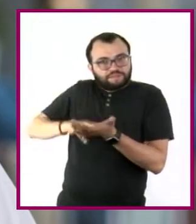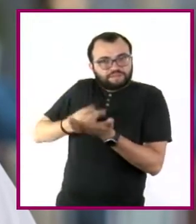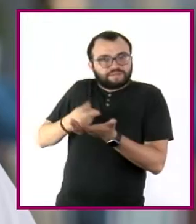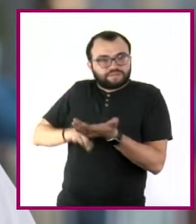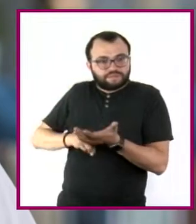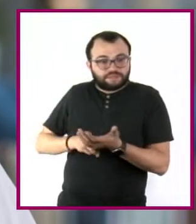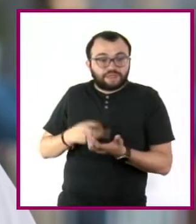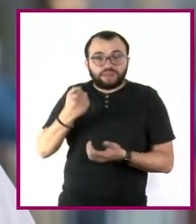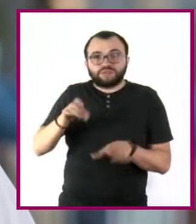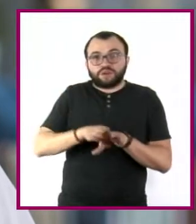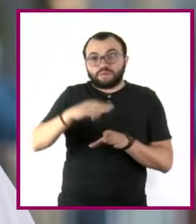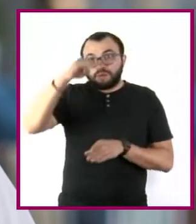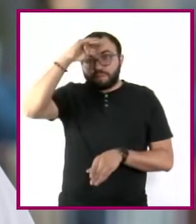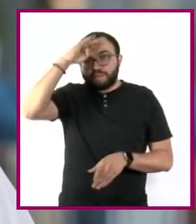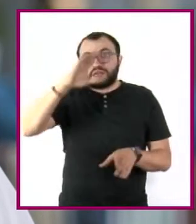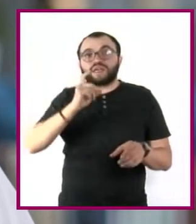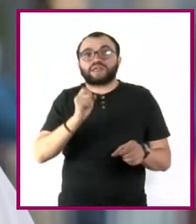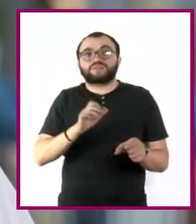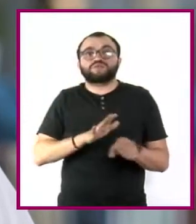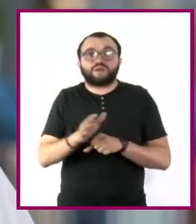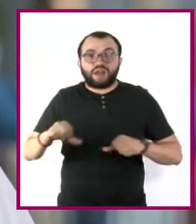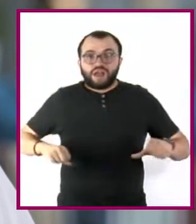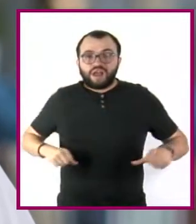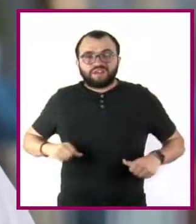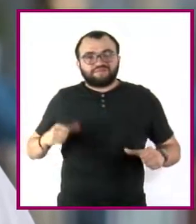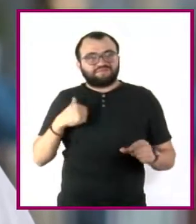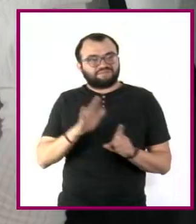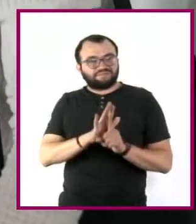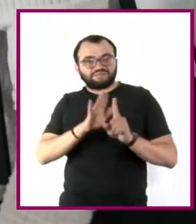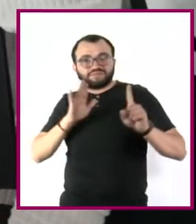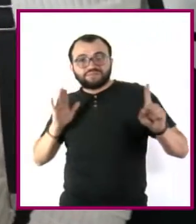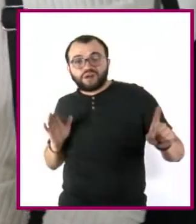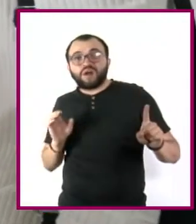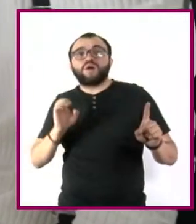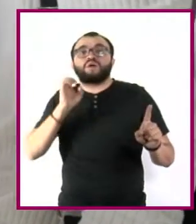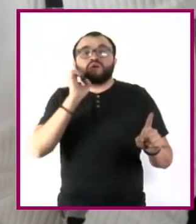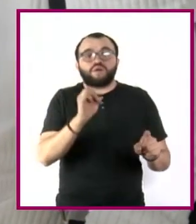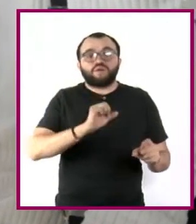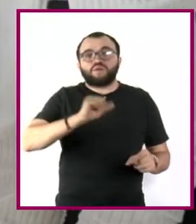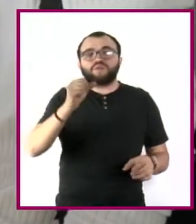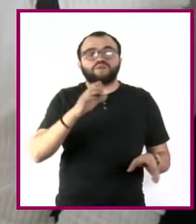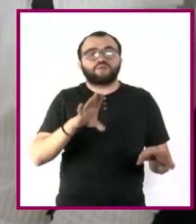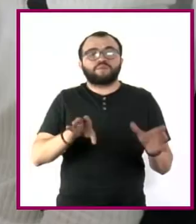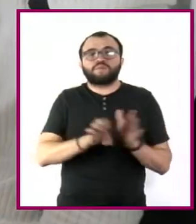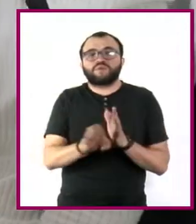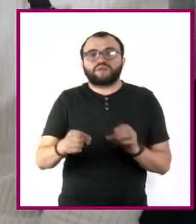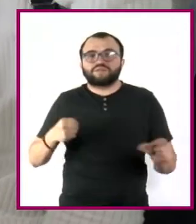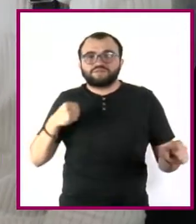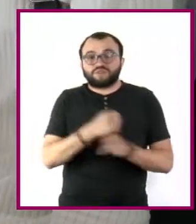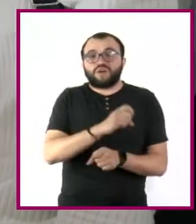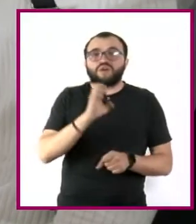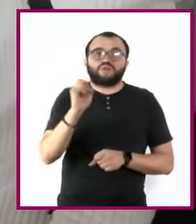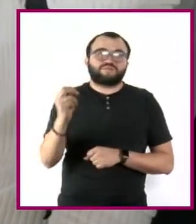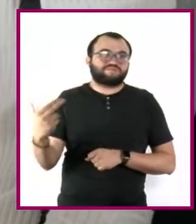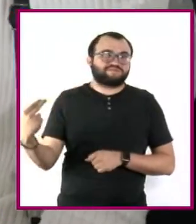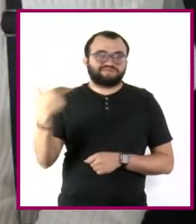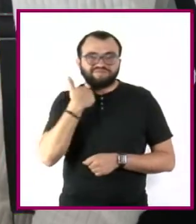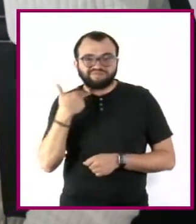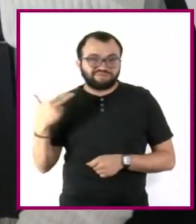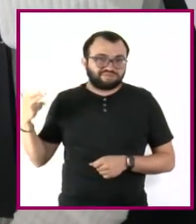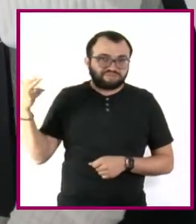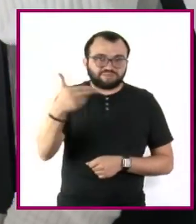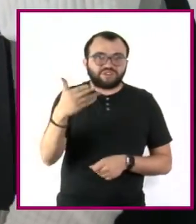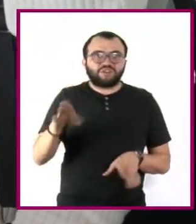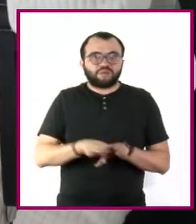un pensamiento que detona una acción de separarse de la persona discriminada, hasta otros actos como la violencia o el asesinato, pasando por